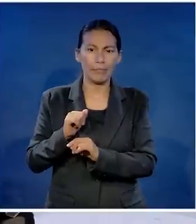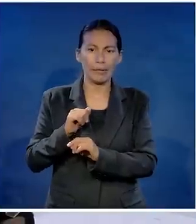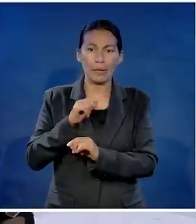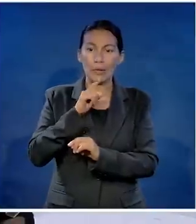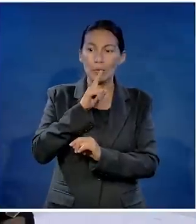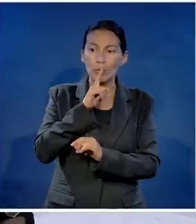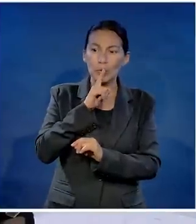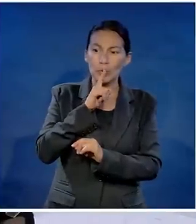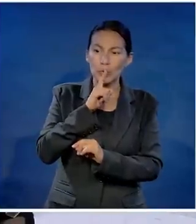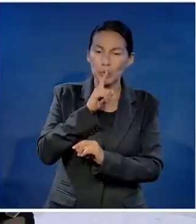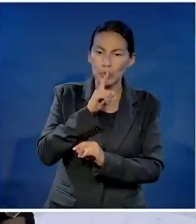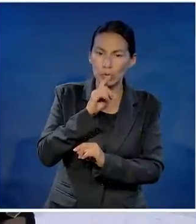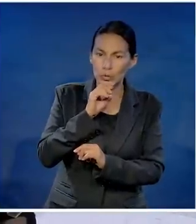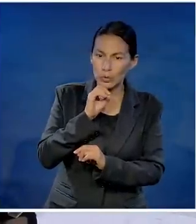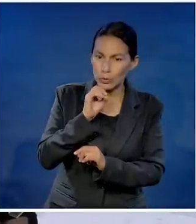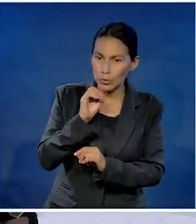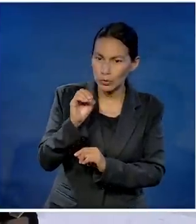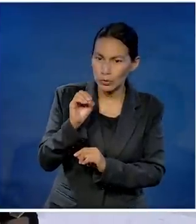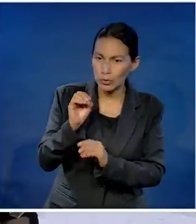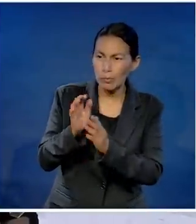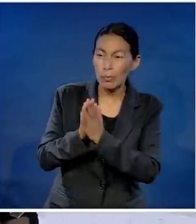oye ¿qué pasó?